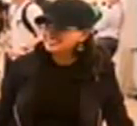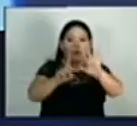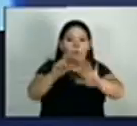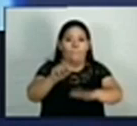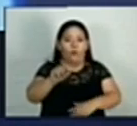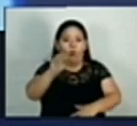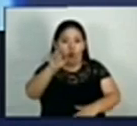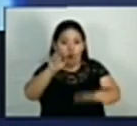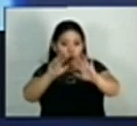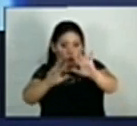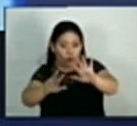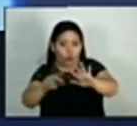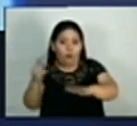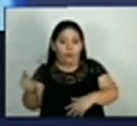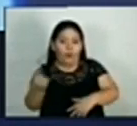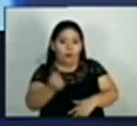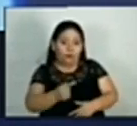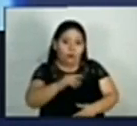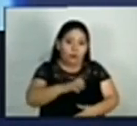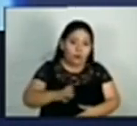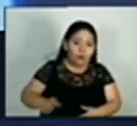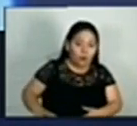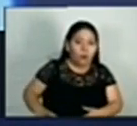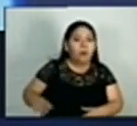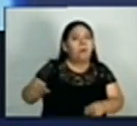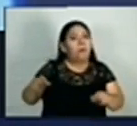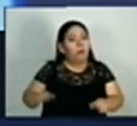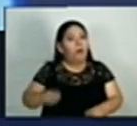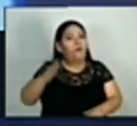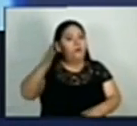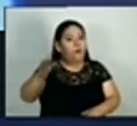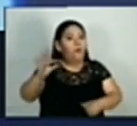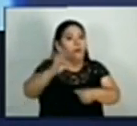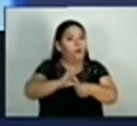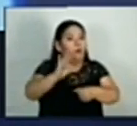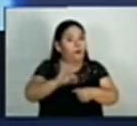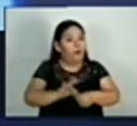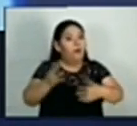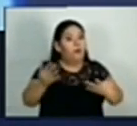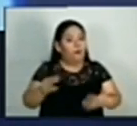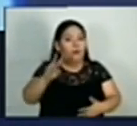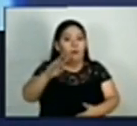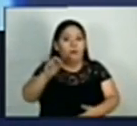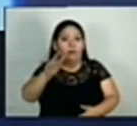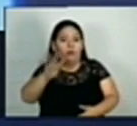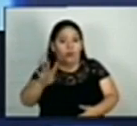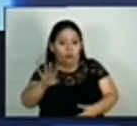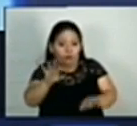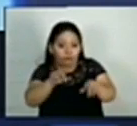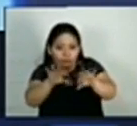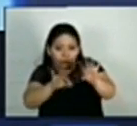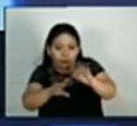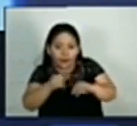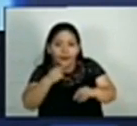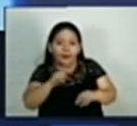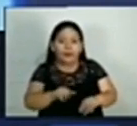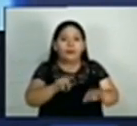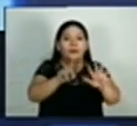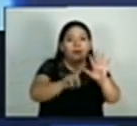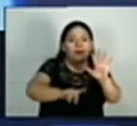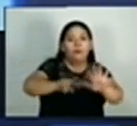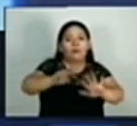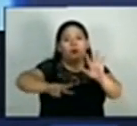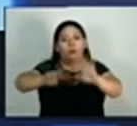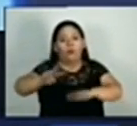logra la evacuación. Los salvadoreños, espera, ejercen el sufragio en los comicios de 2024 para elegir a 622 nuevos